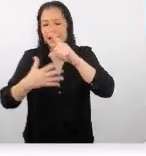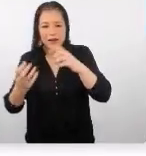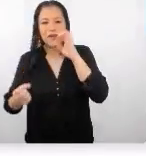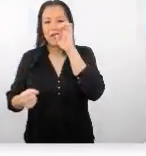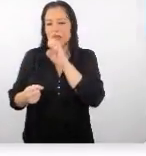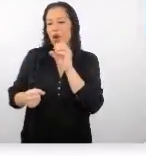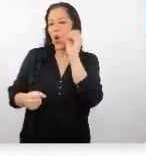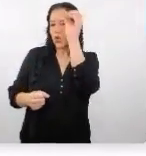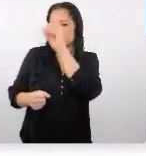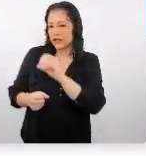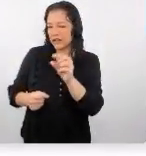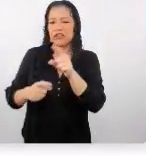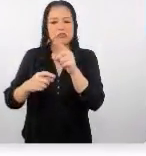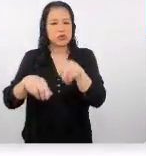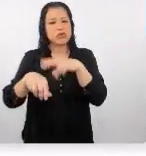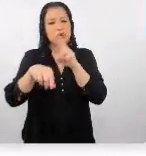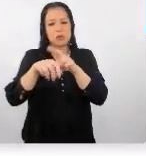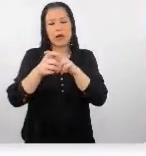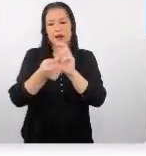común ello